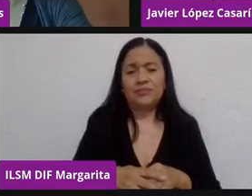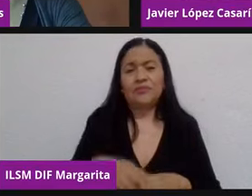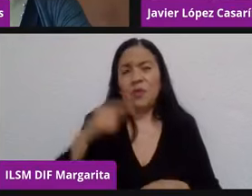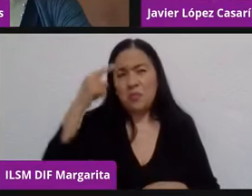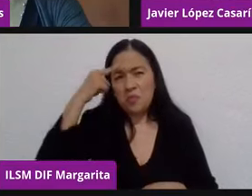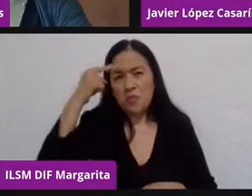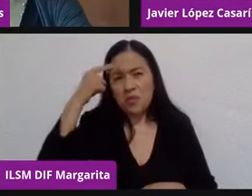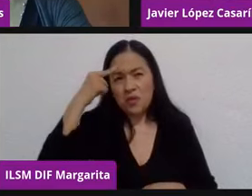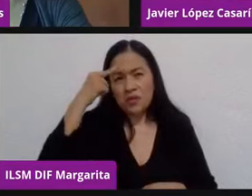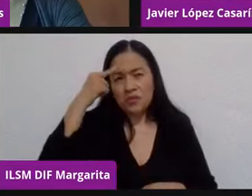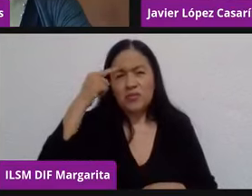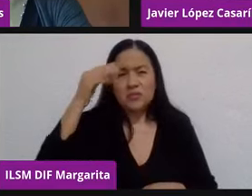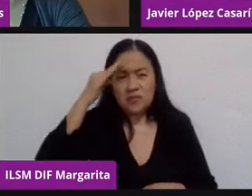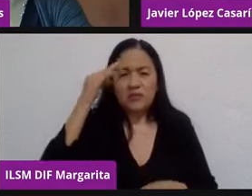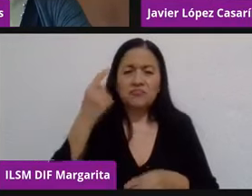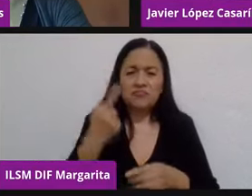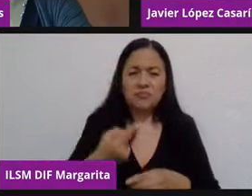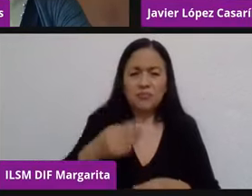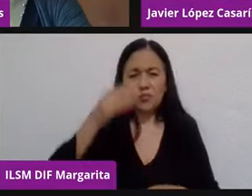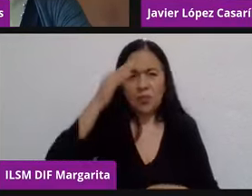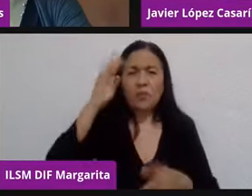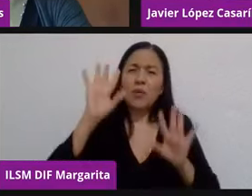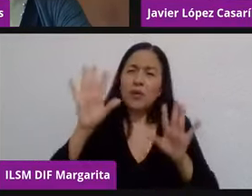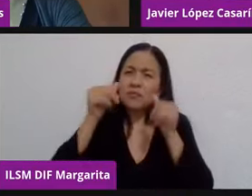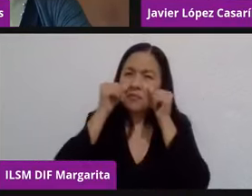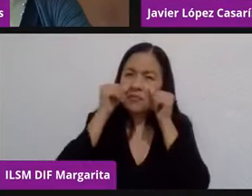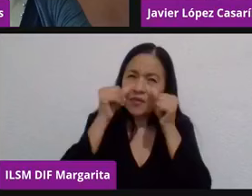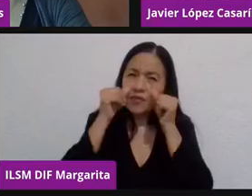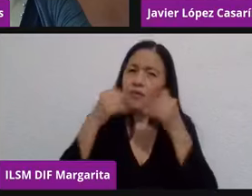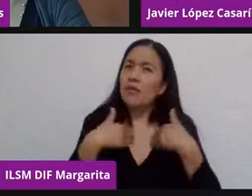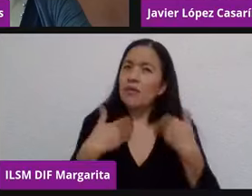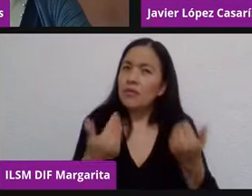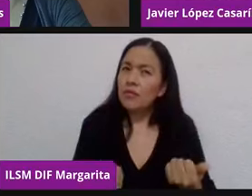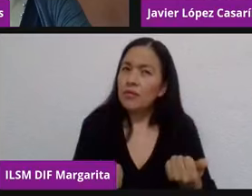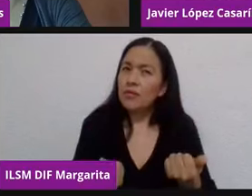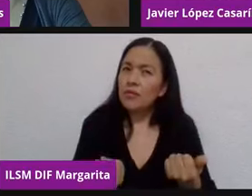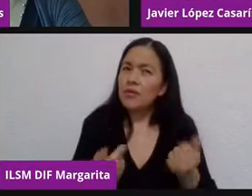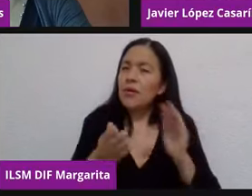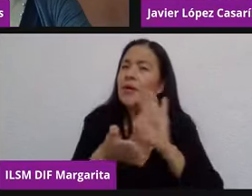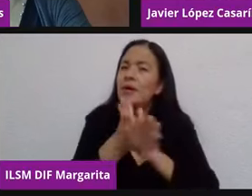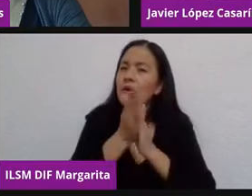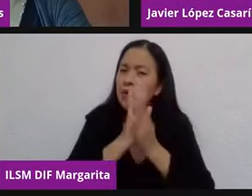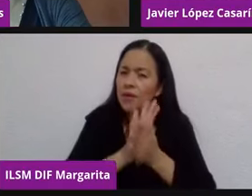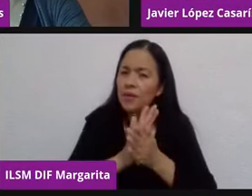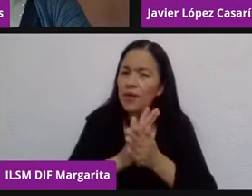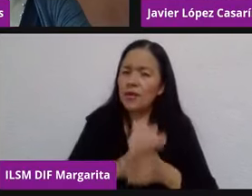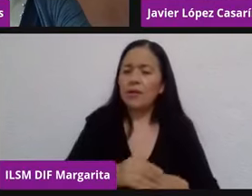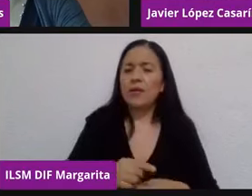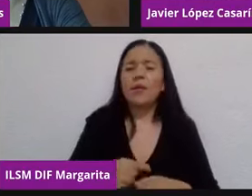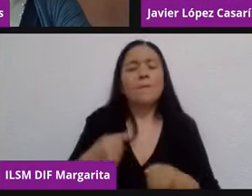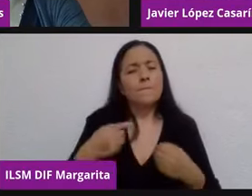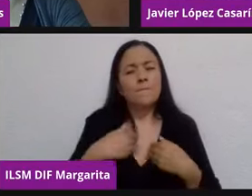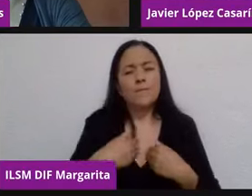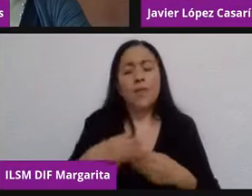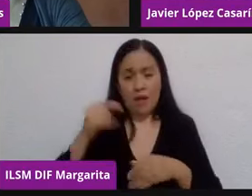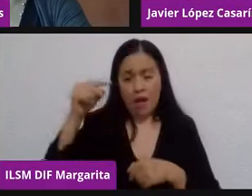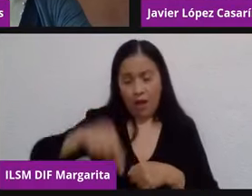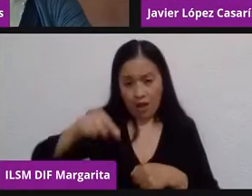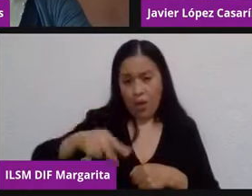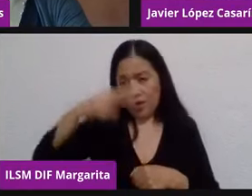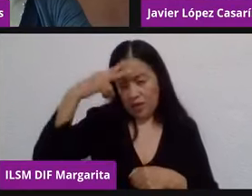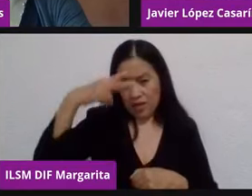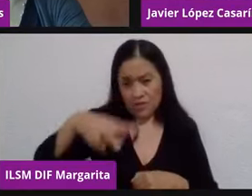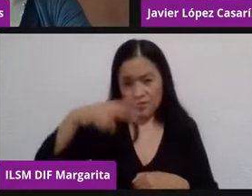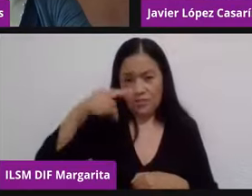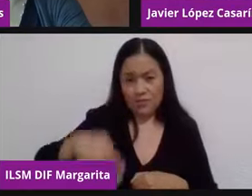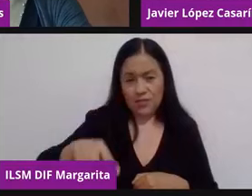que tener la disciplina para poder escuchar, procesar y de ahí construir, que estamos en una etapa en nuestro país donde hay que